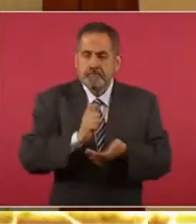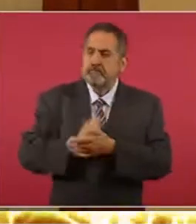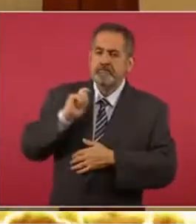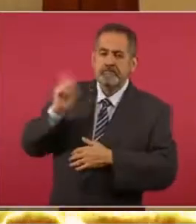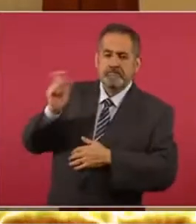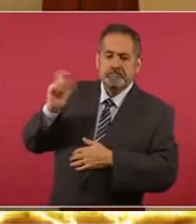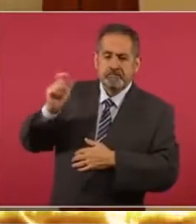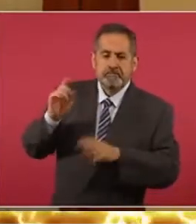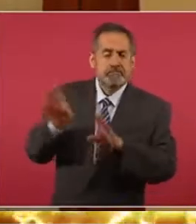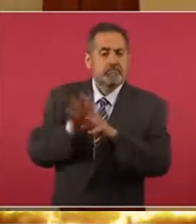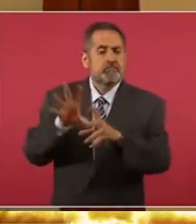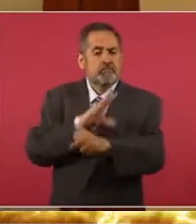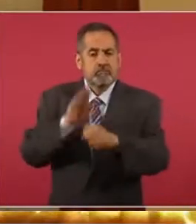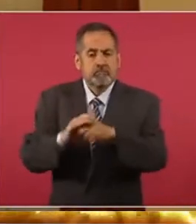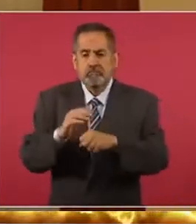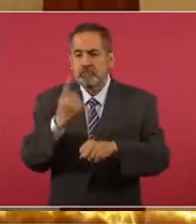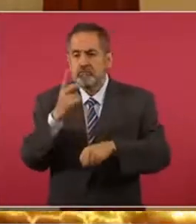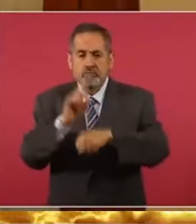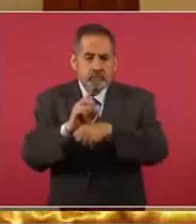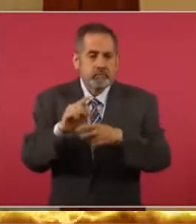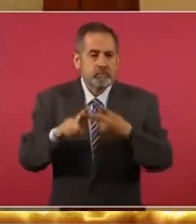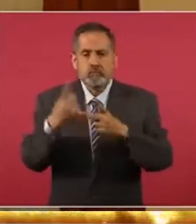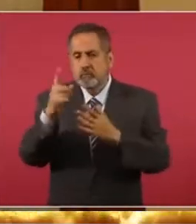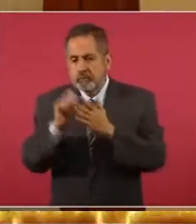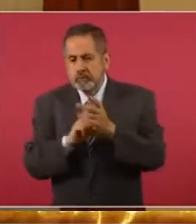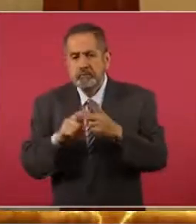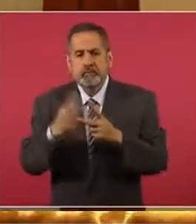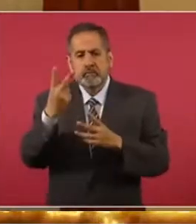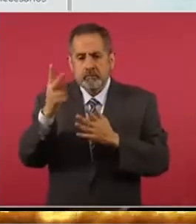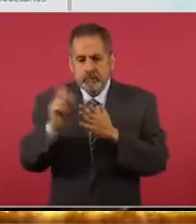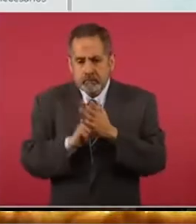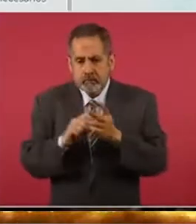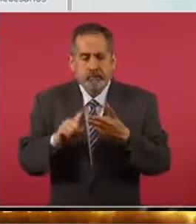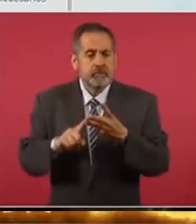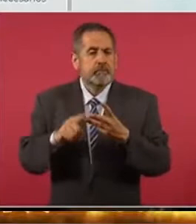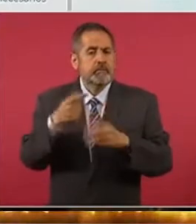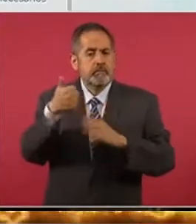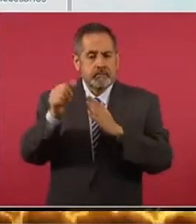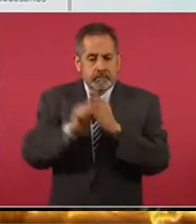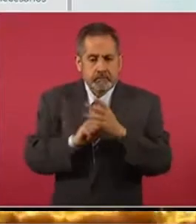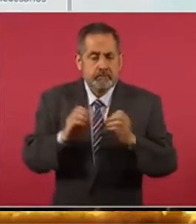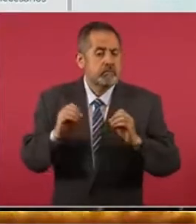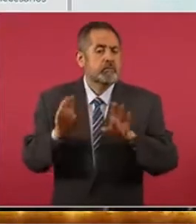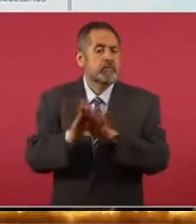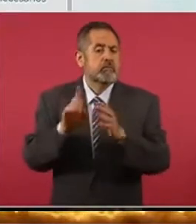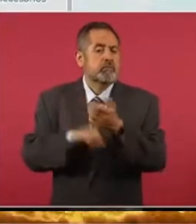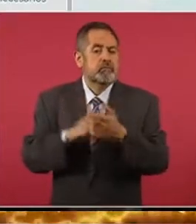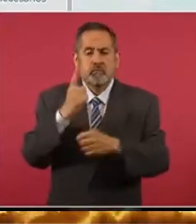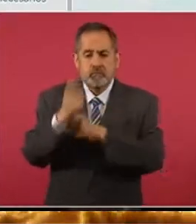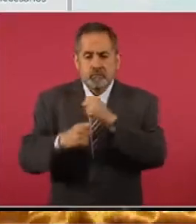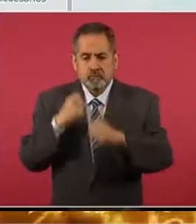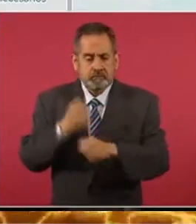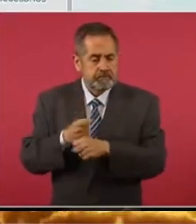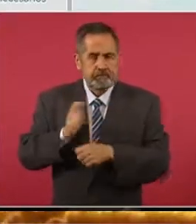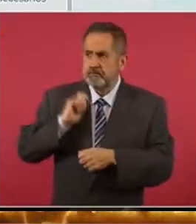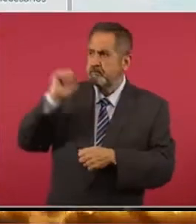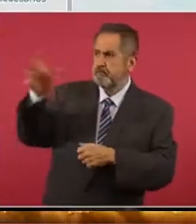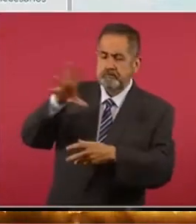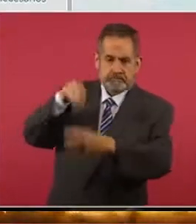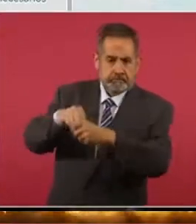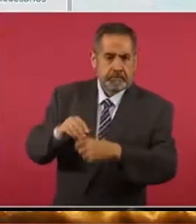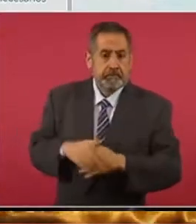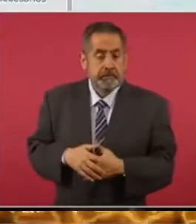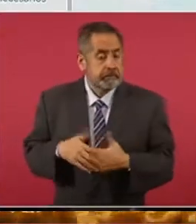la obligación por día, por mes, por bimestre, por semestre o incluso por año. El